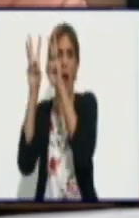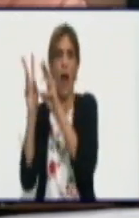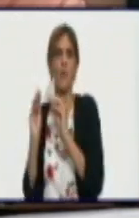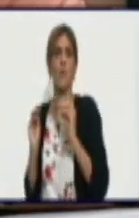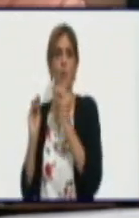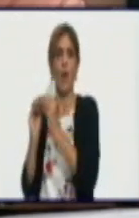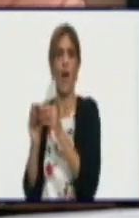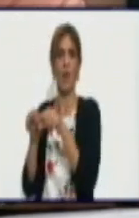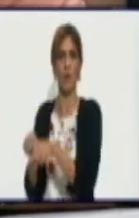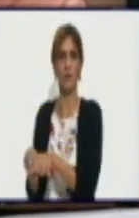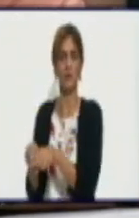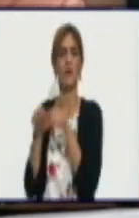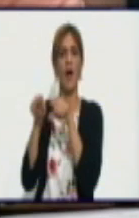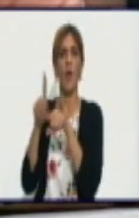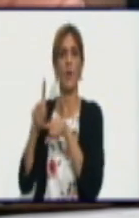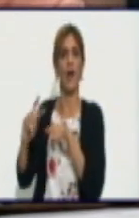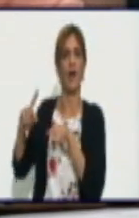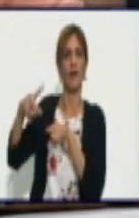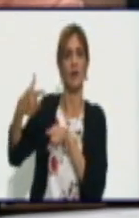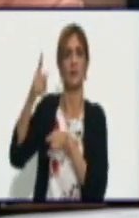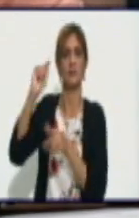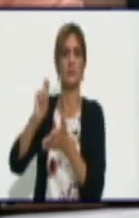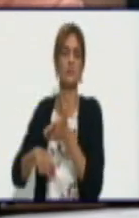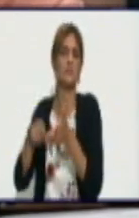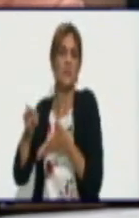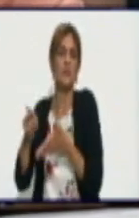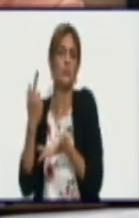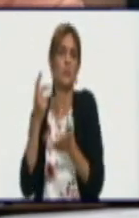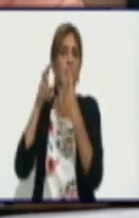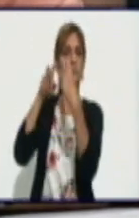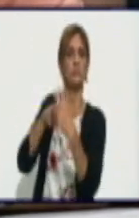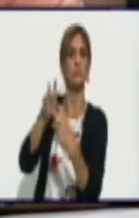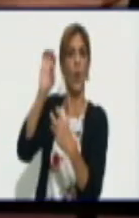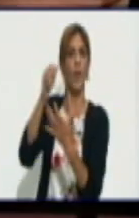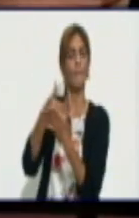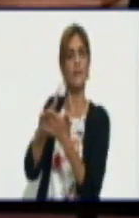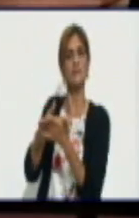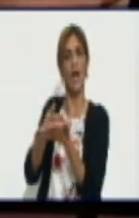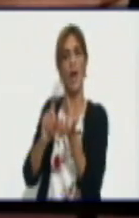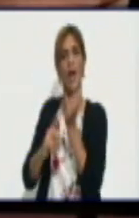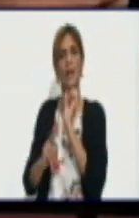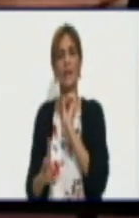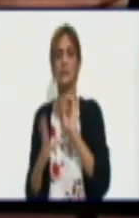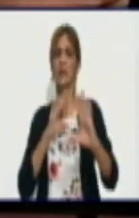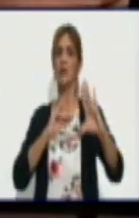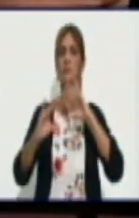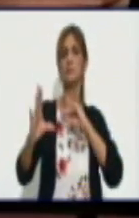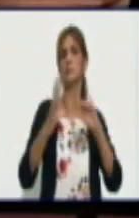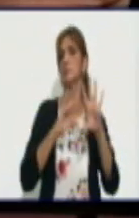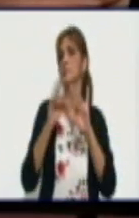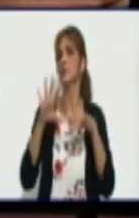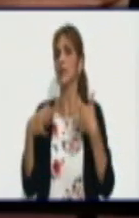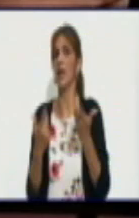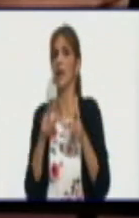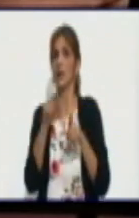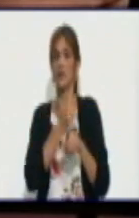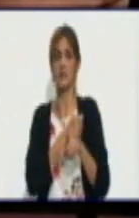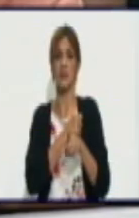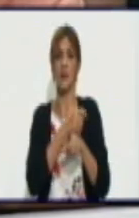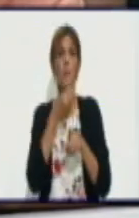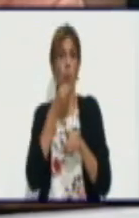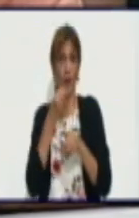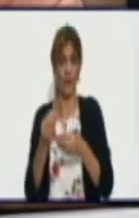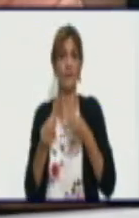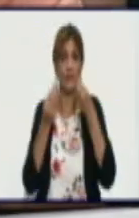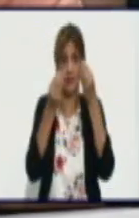se va en el proceso de recontratación y usted negocia con la empresa eléctrica. La empresa eléctrica ha dicho que ellos se lo pueden devolver